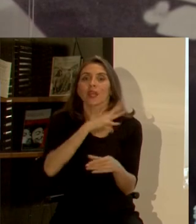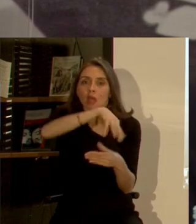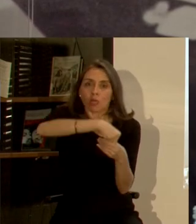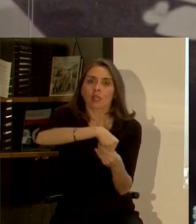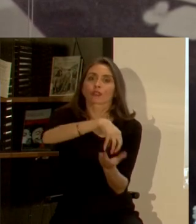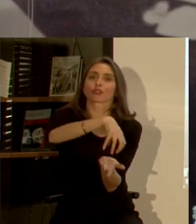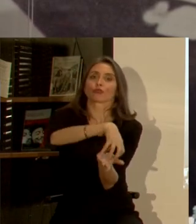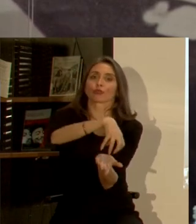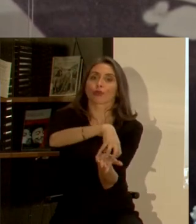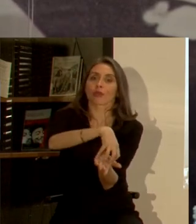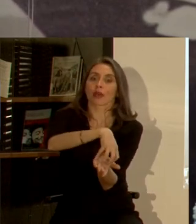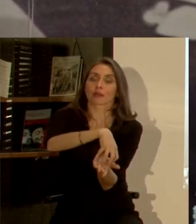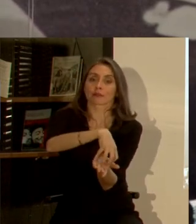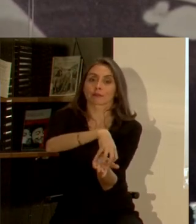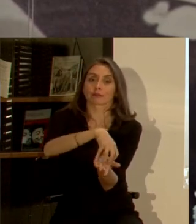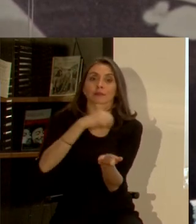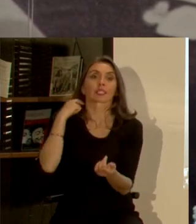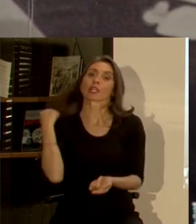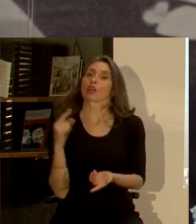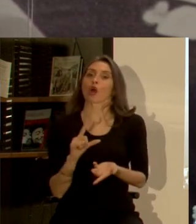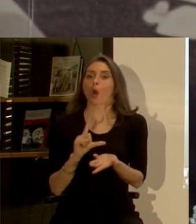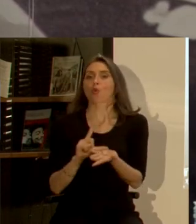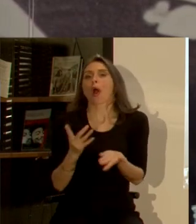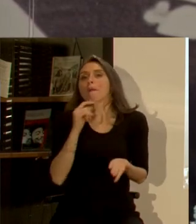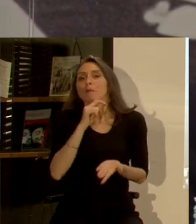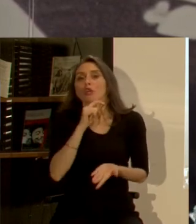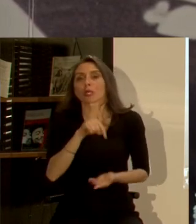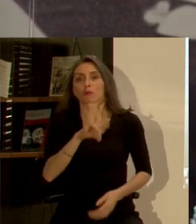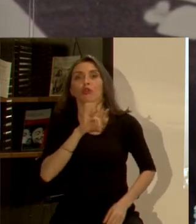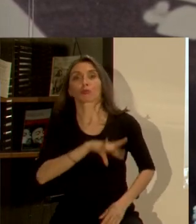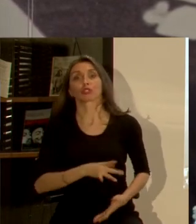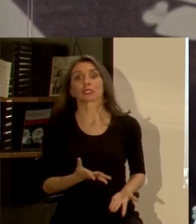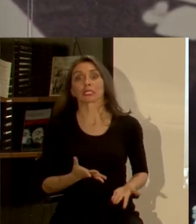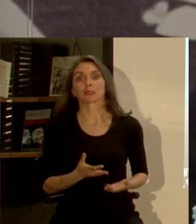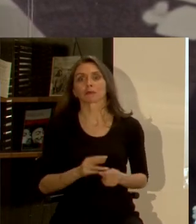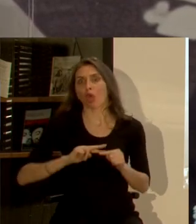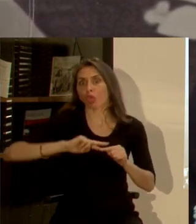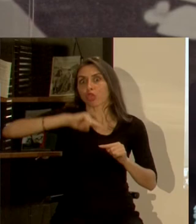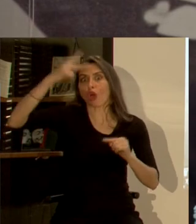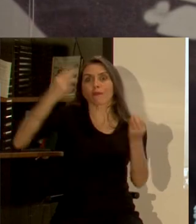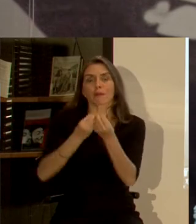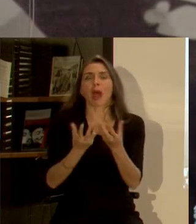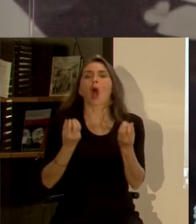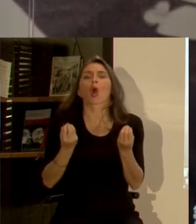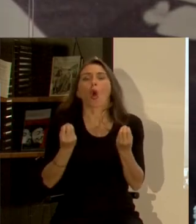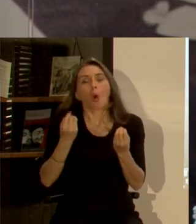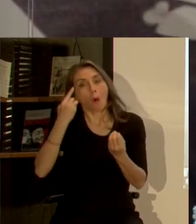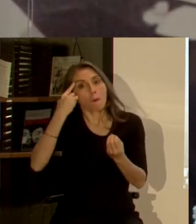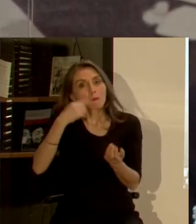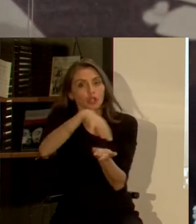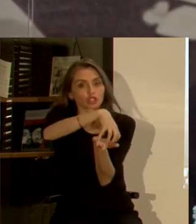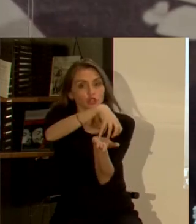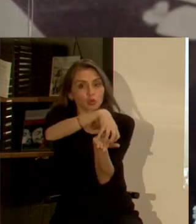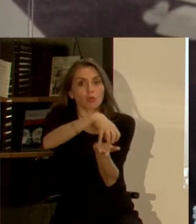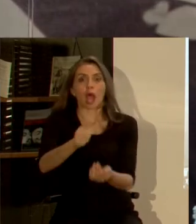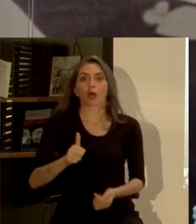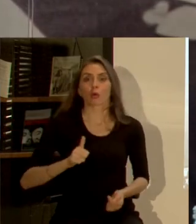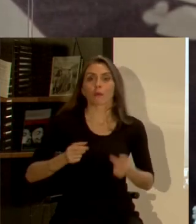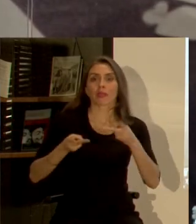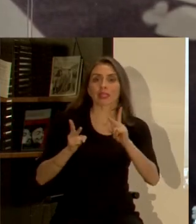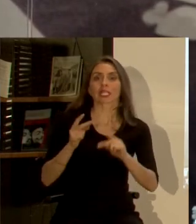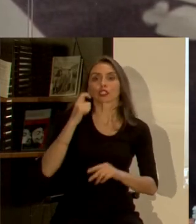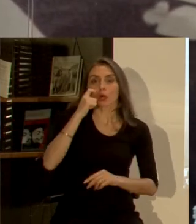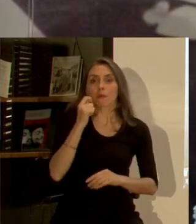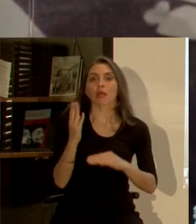ciudades específicamente en lugares como nuestro país cómo tener ciudades que cumplan con derechos humanos con derechos